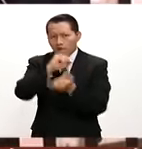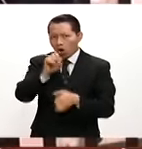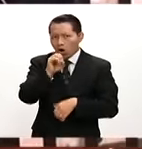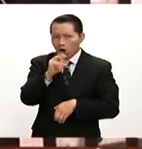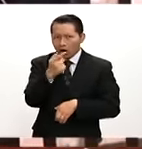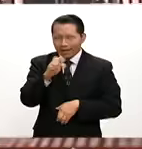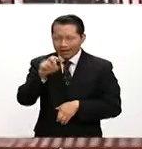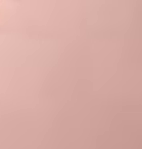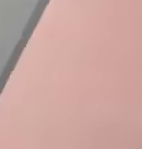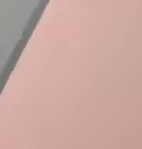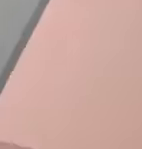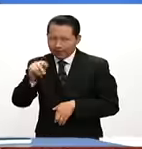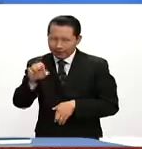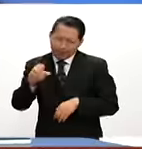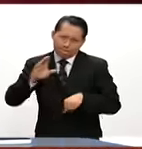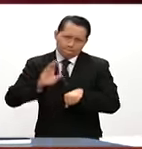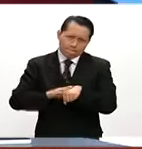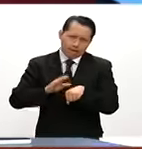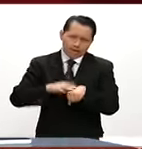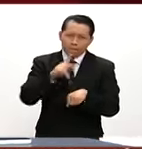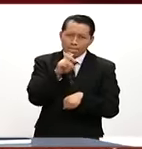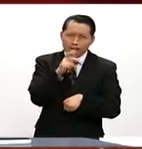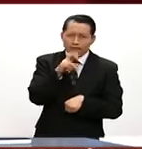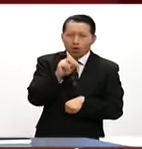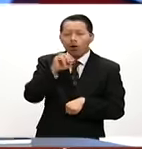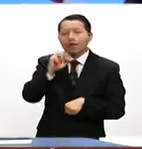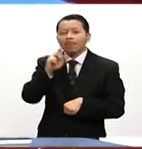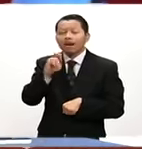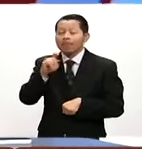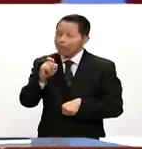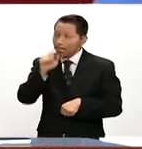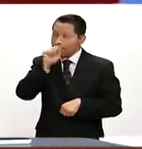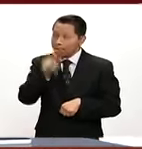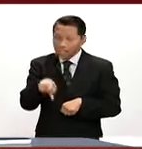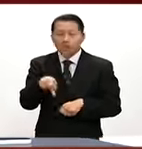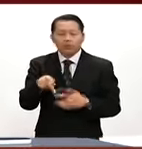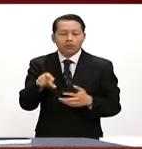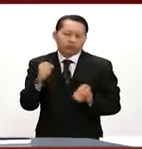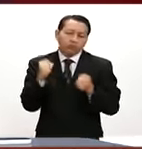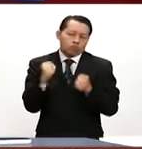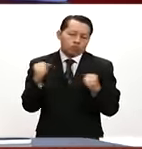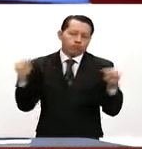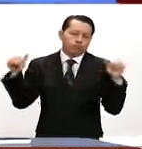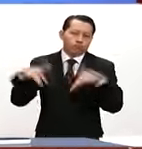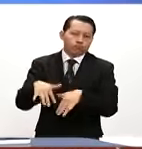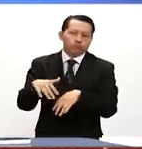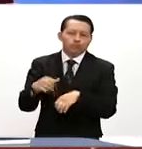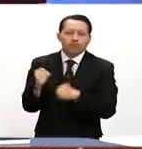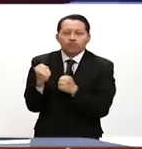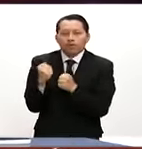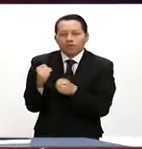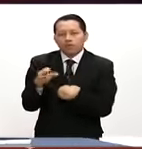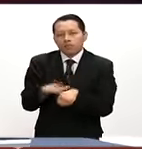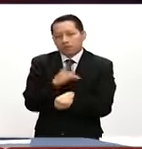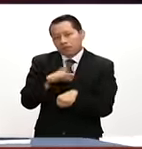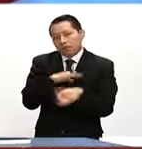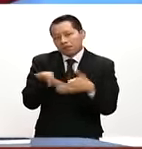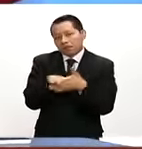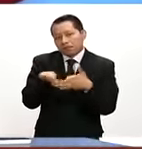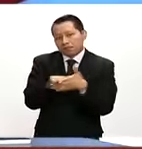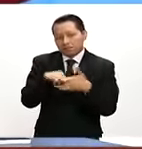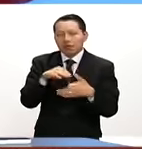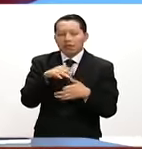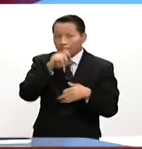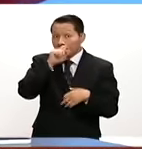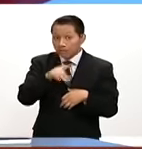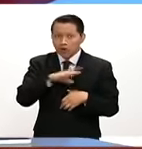fue más con Pedro Infante, pero como bien dices, esto se presume será histórico por la gran cercanía que se manifestó con Pedro Infante. Ya hay vallas,